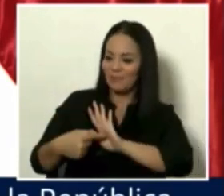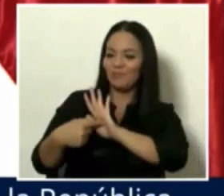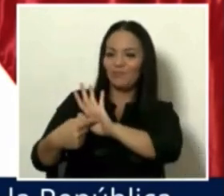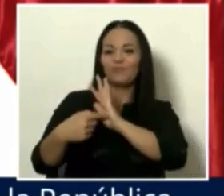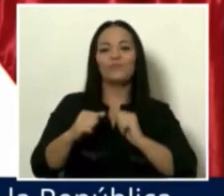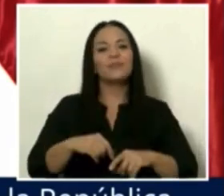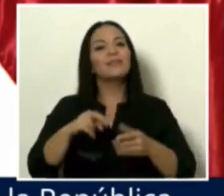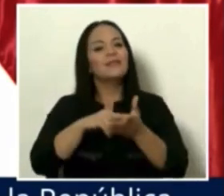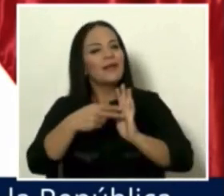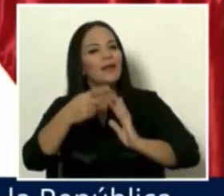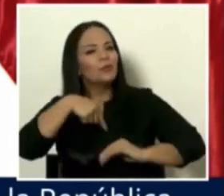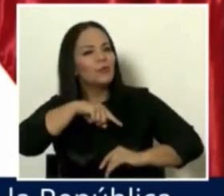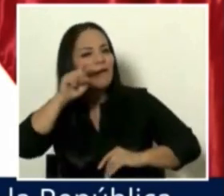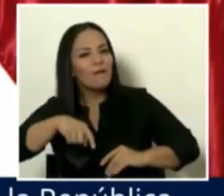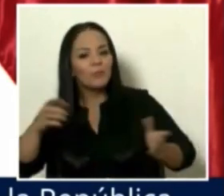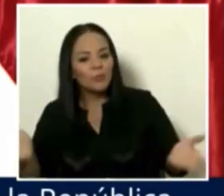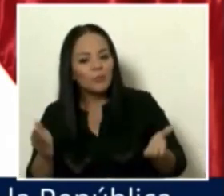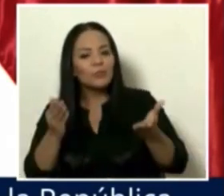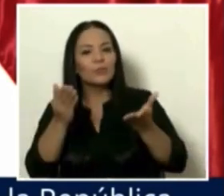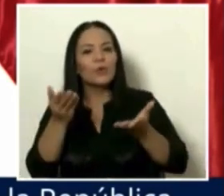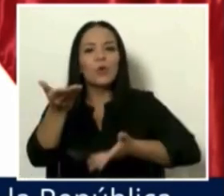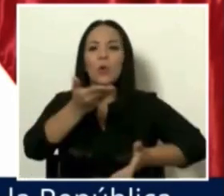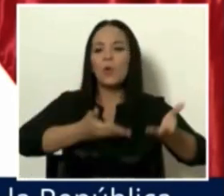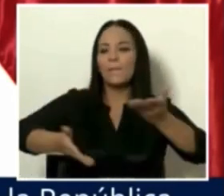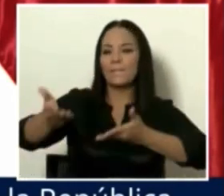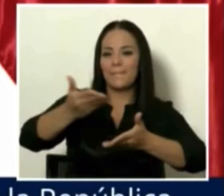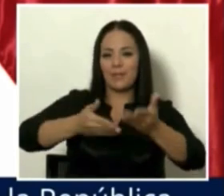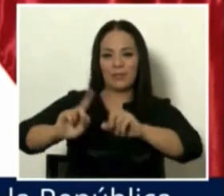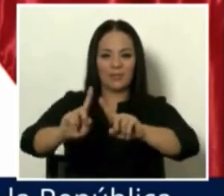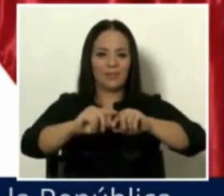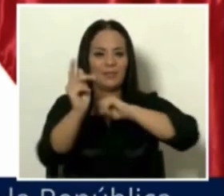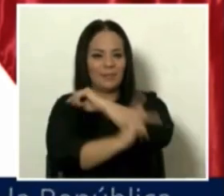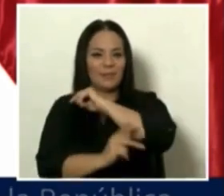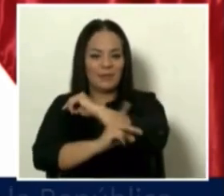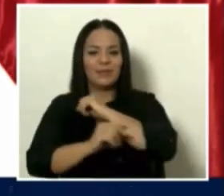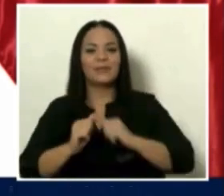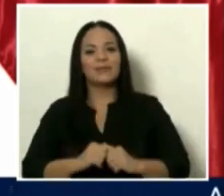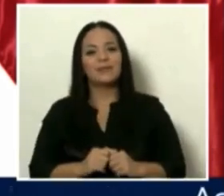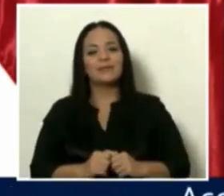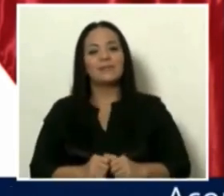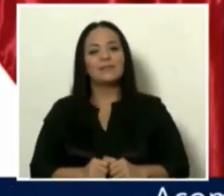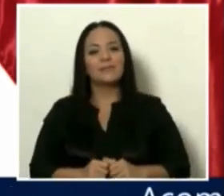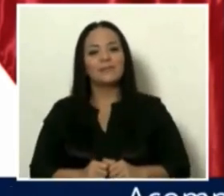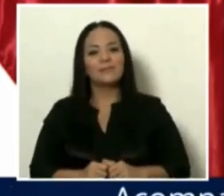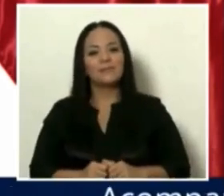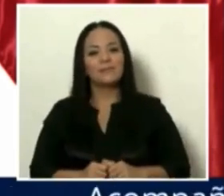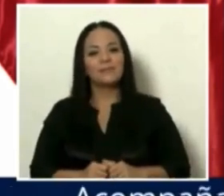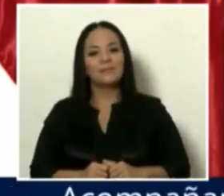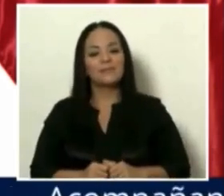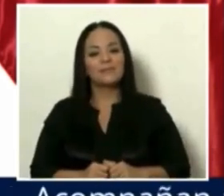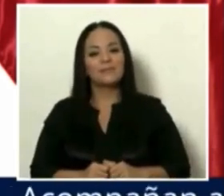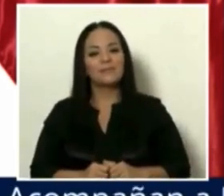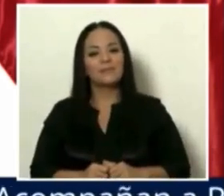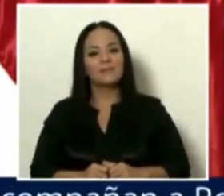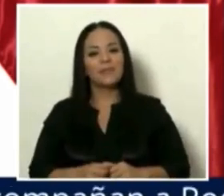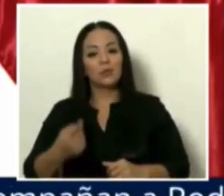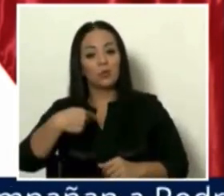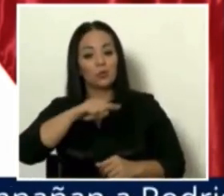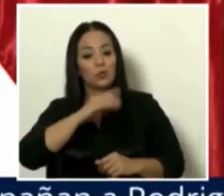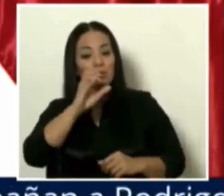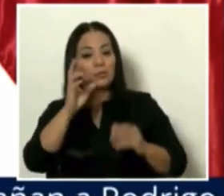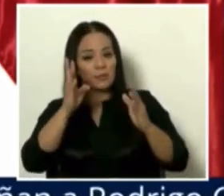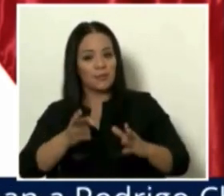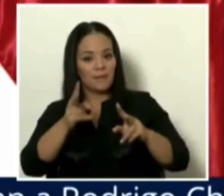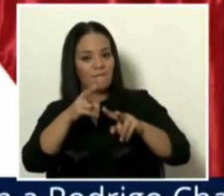impulsar la cooperación internacional y los valores que tenemos nosotros como Costa Rizanses